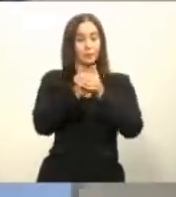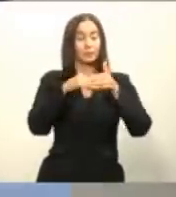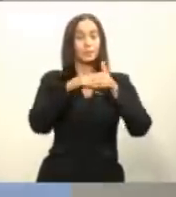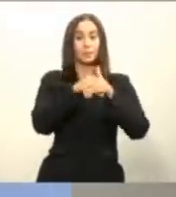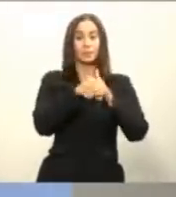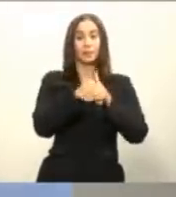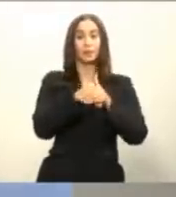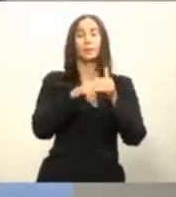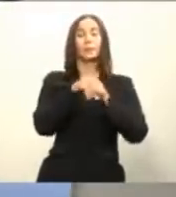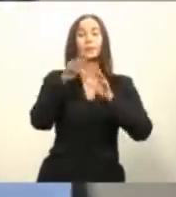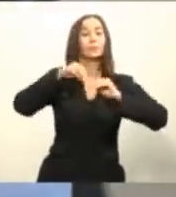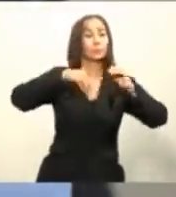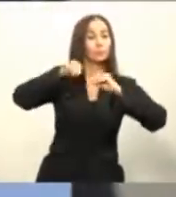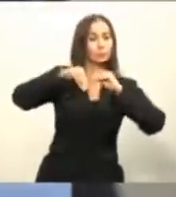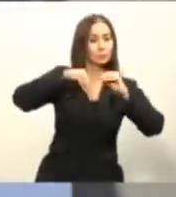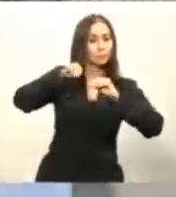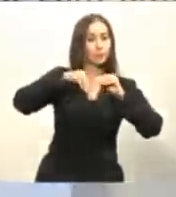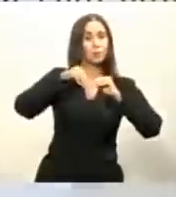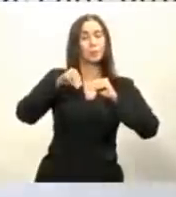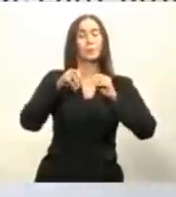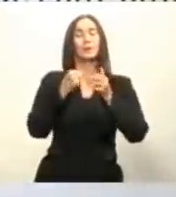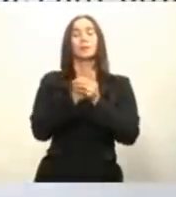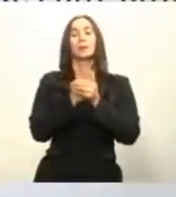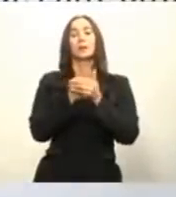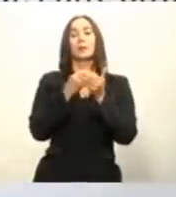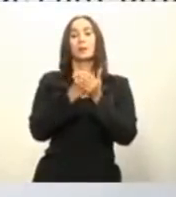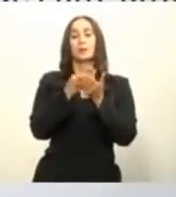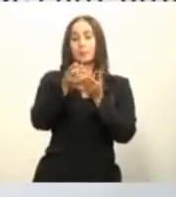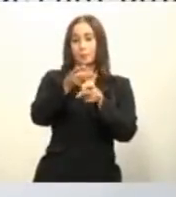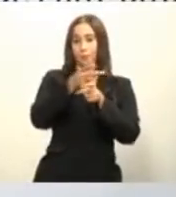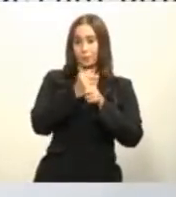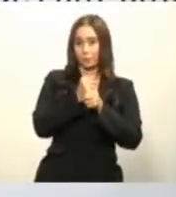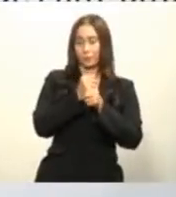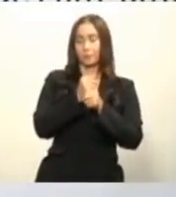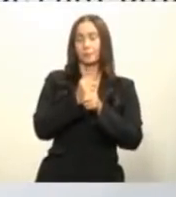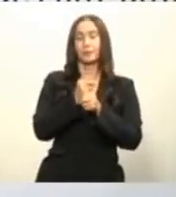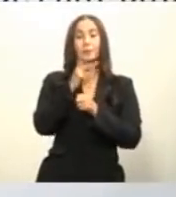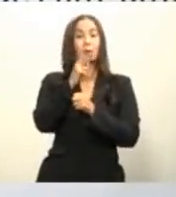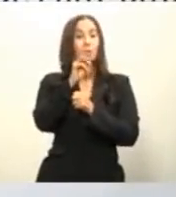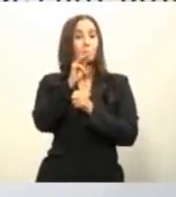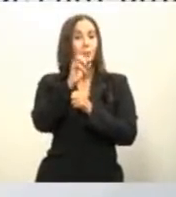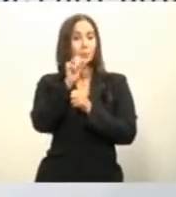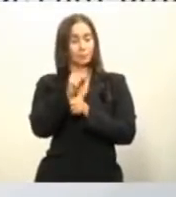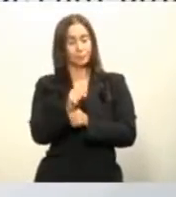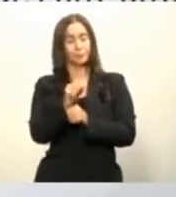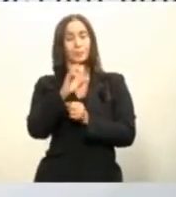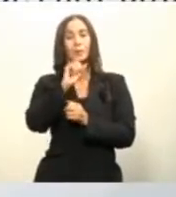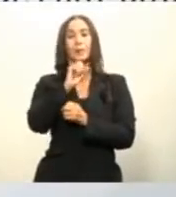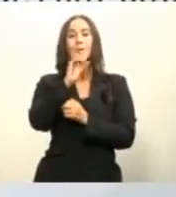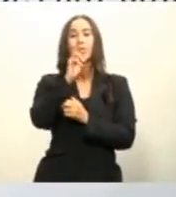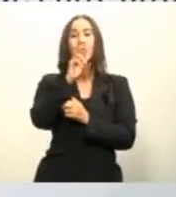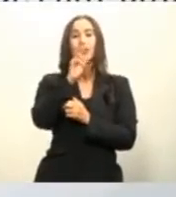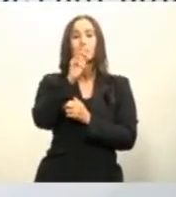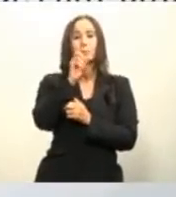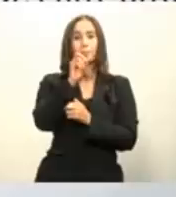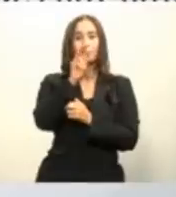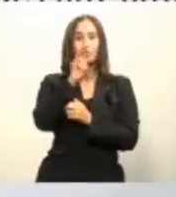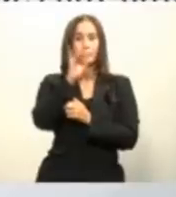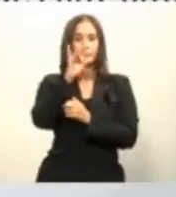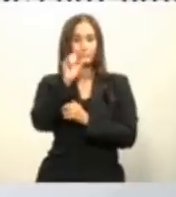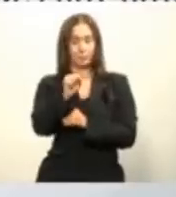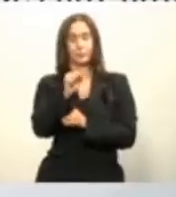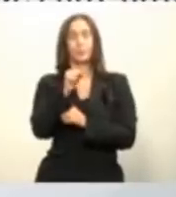comerciales la liga dominicana de asociaciones de ahorros y préstamos la banca de microempresas a coprovi los sectores sociales como ciudad